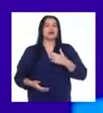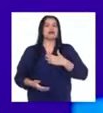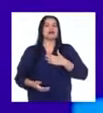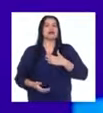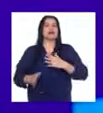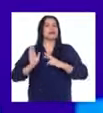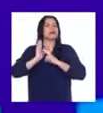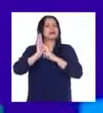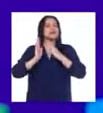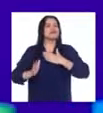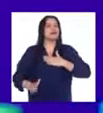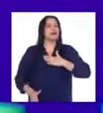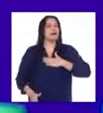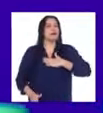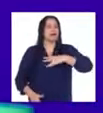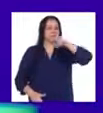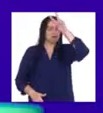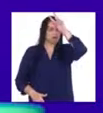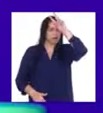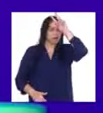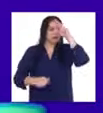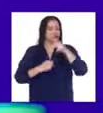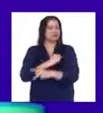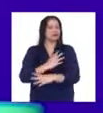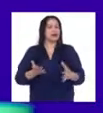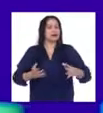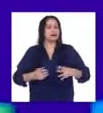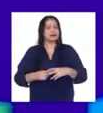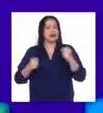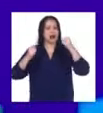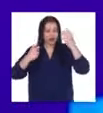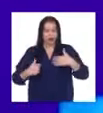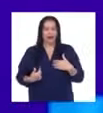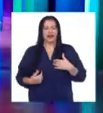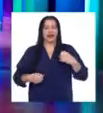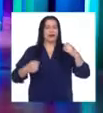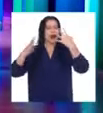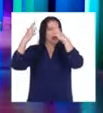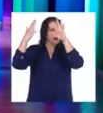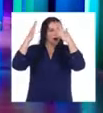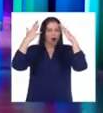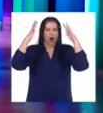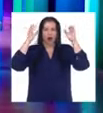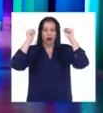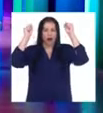país, representar a mi país. Cuando cruzo la...